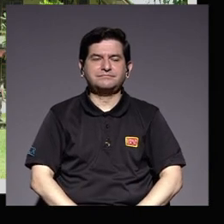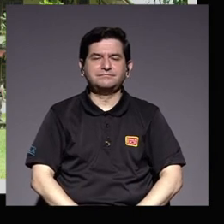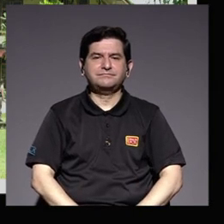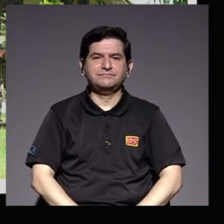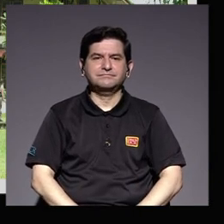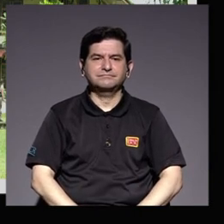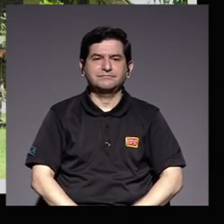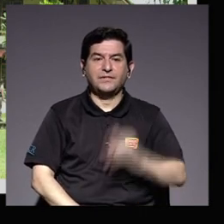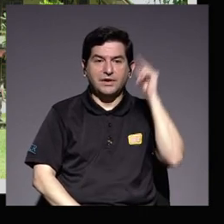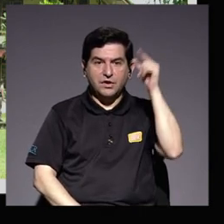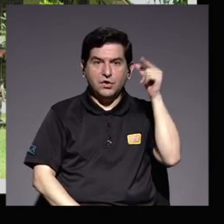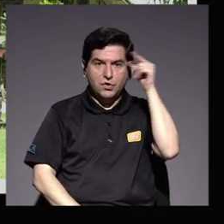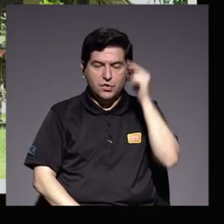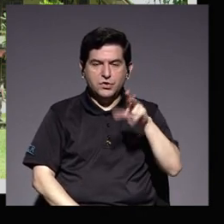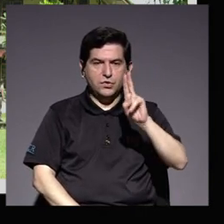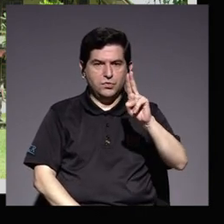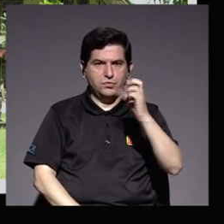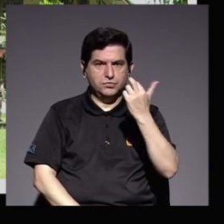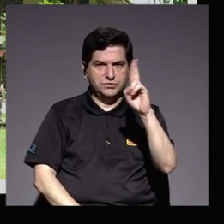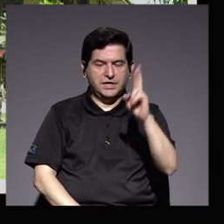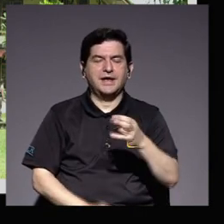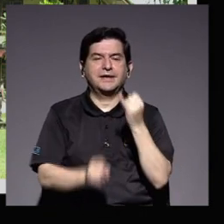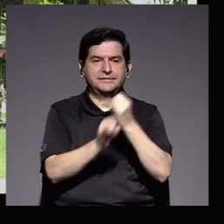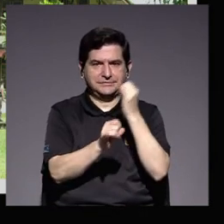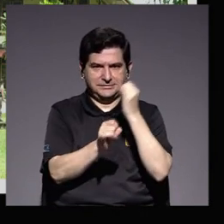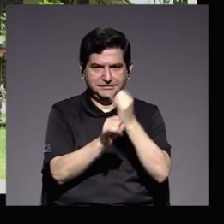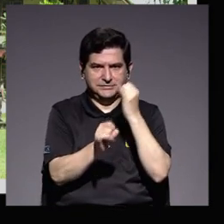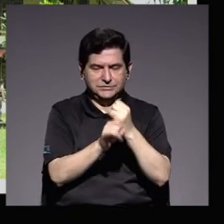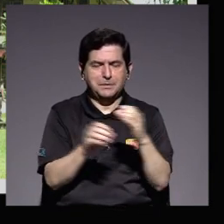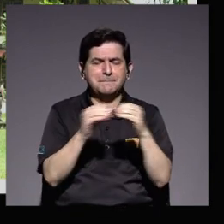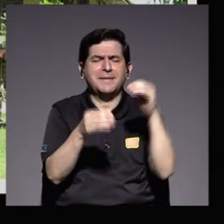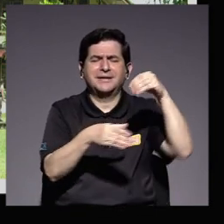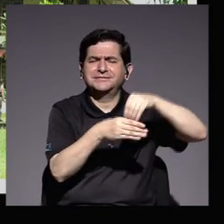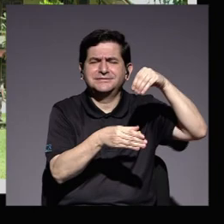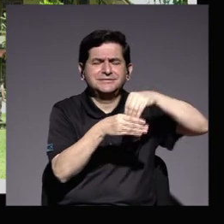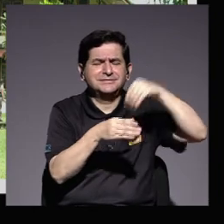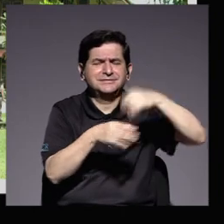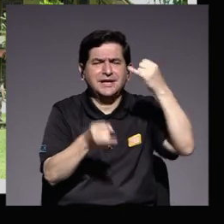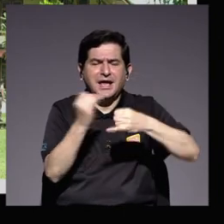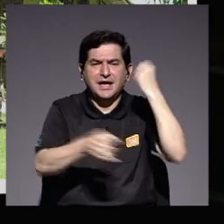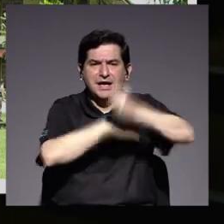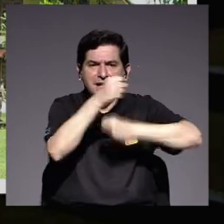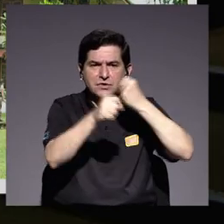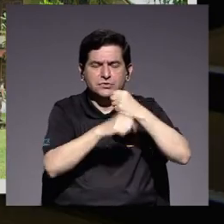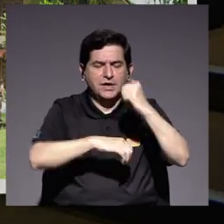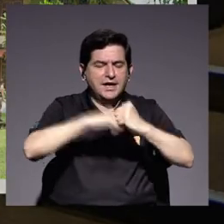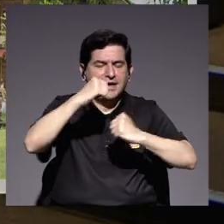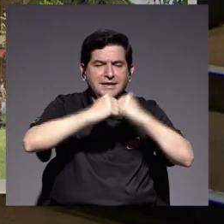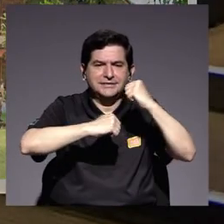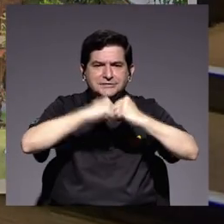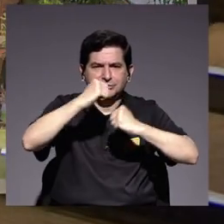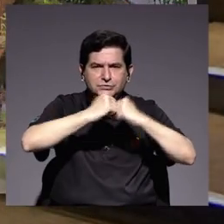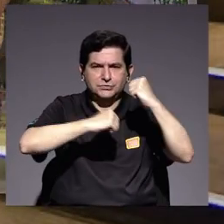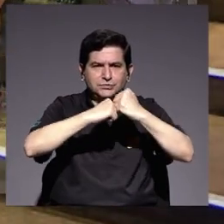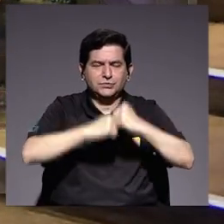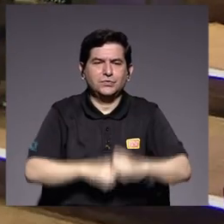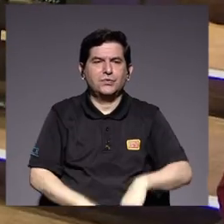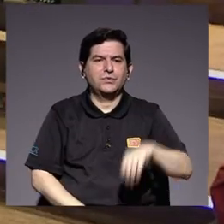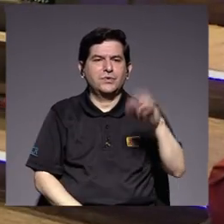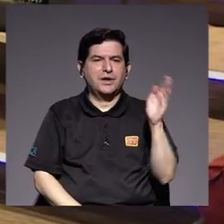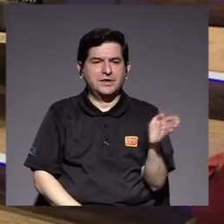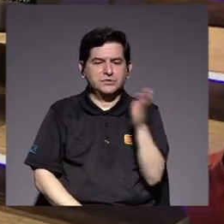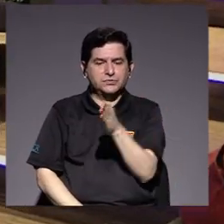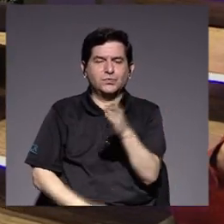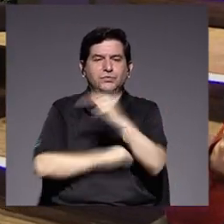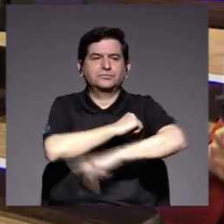sin duda la Universidad de Costa Rica ha sido una de las instituciones que más ha invertido en los últimos años en infraestructura en la zona sur del